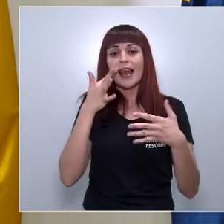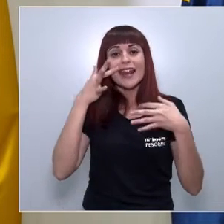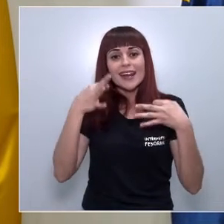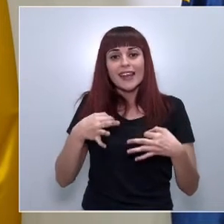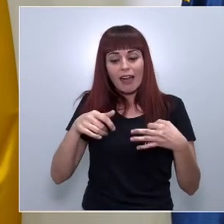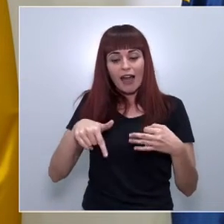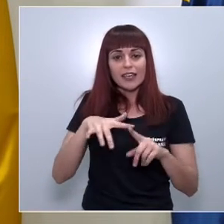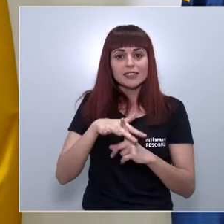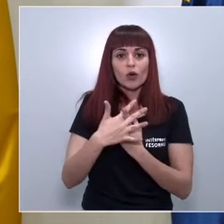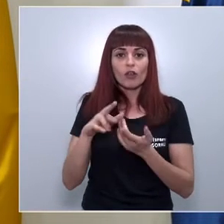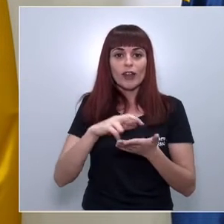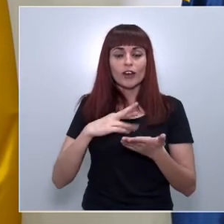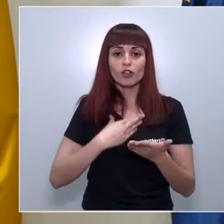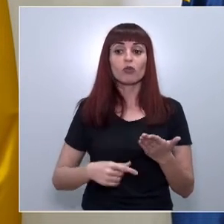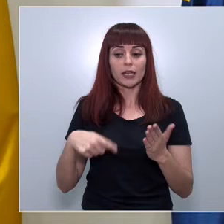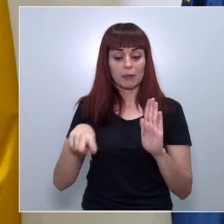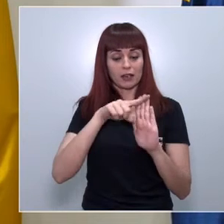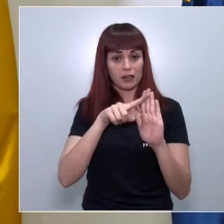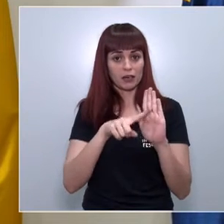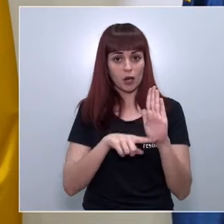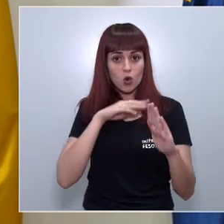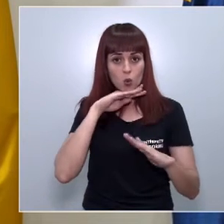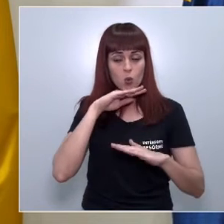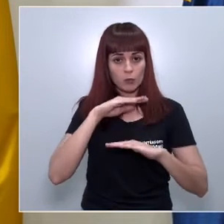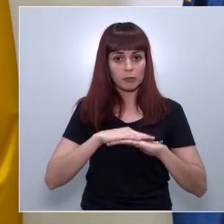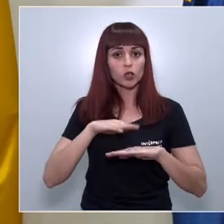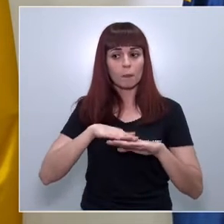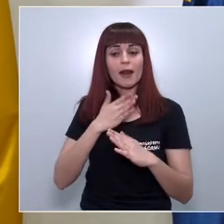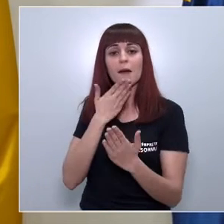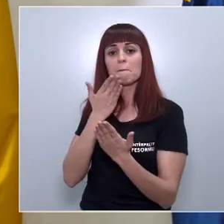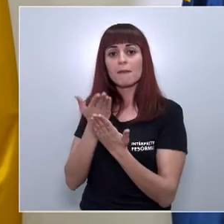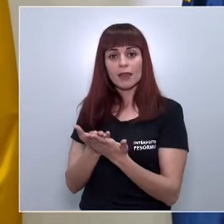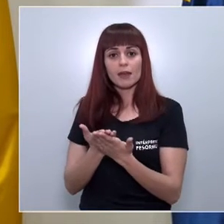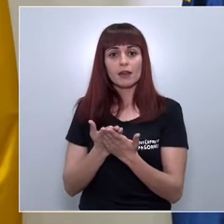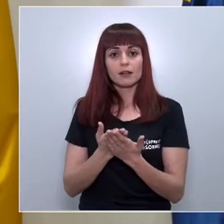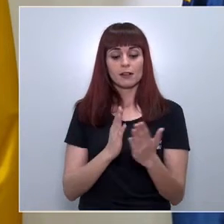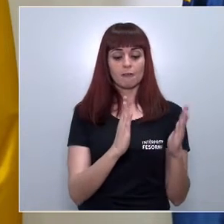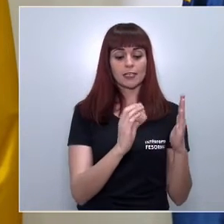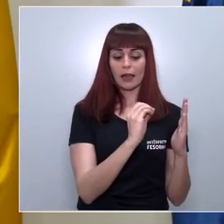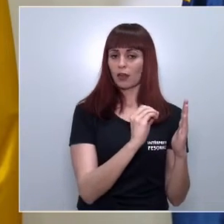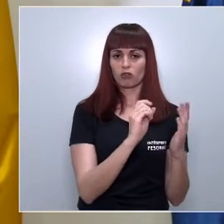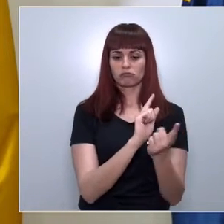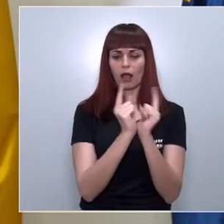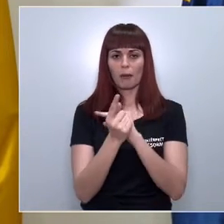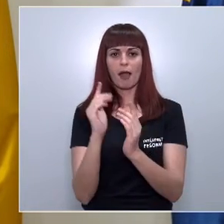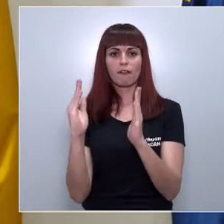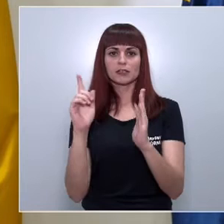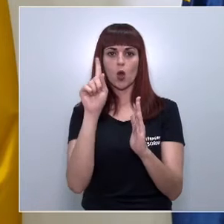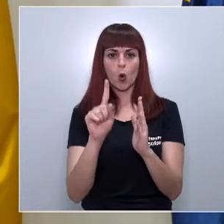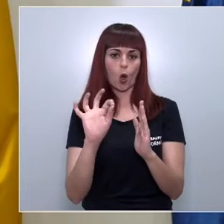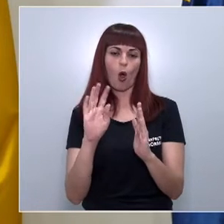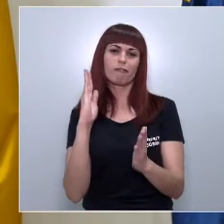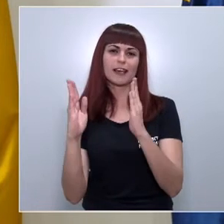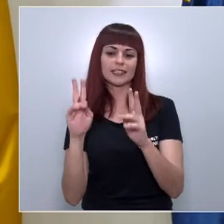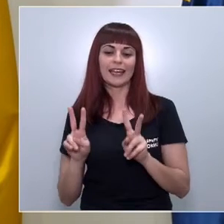y el cumplimiento de los indicadores establecidos por el Ministerio para poder solicitar el pase a la fase 1 de desescalada o fase